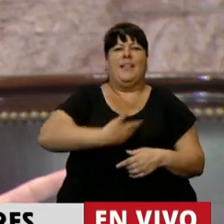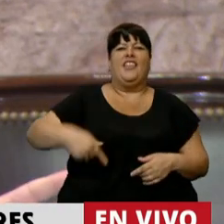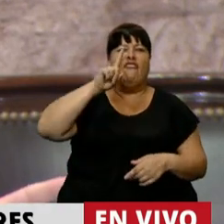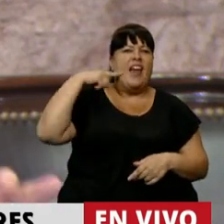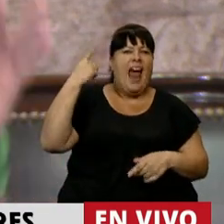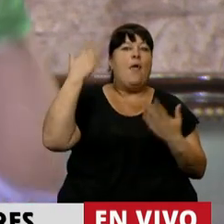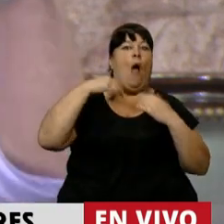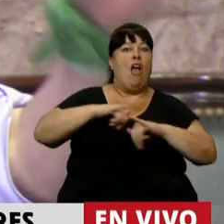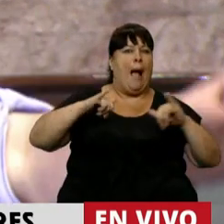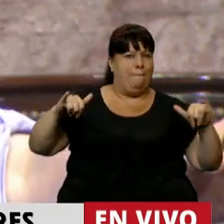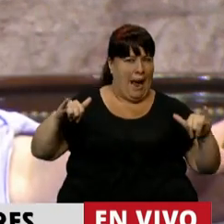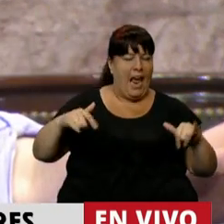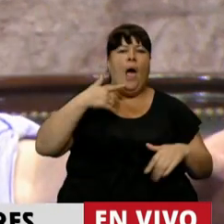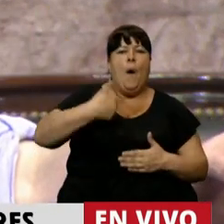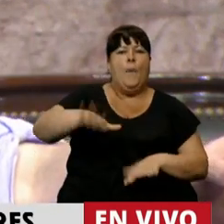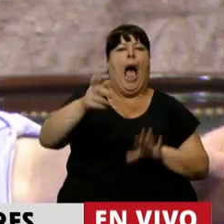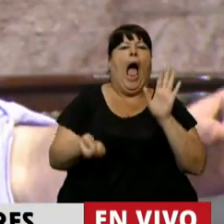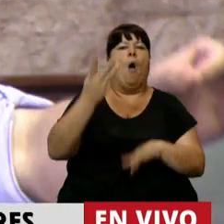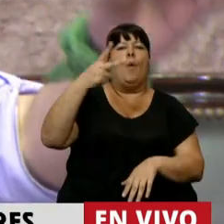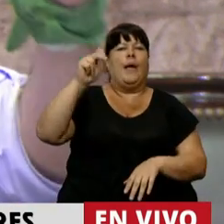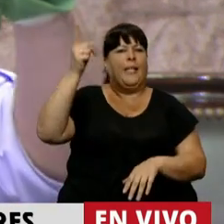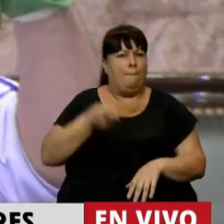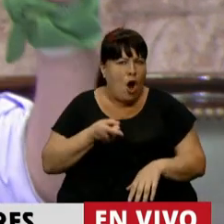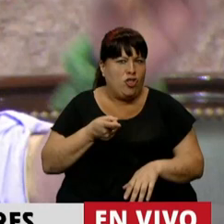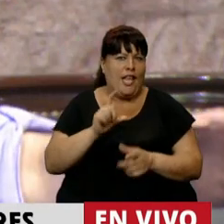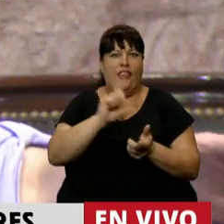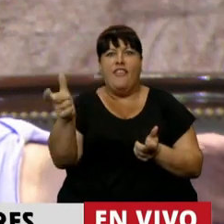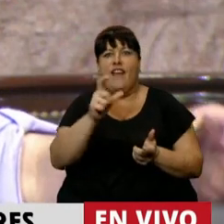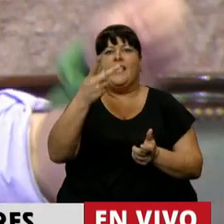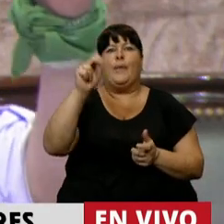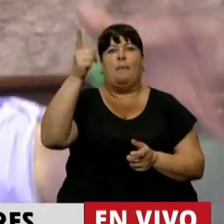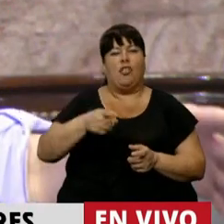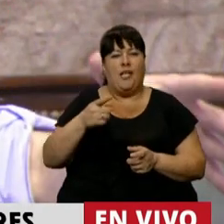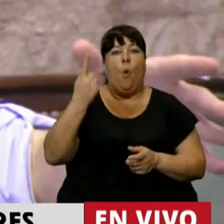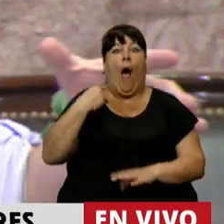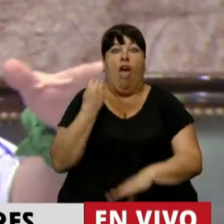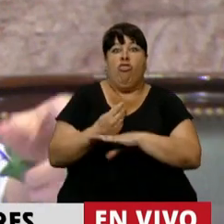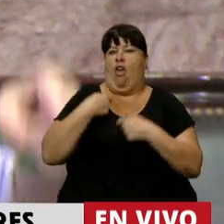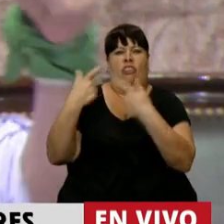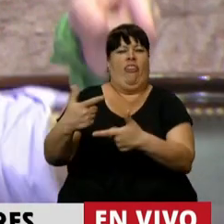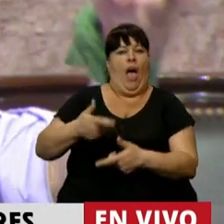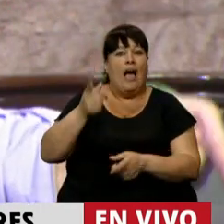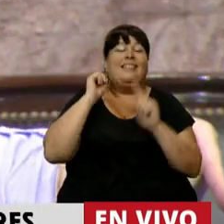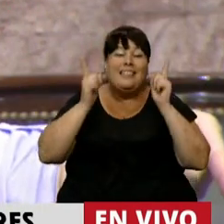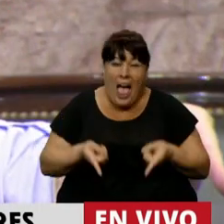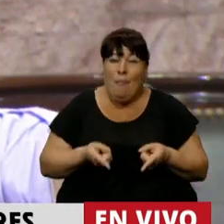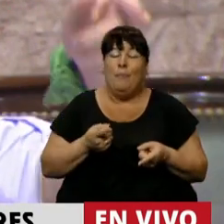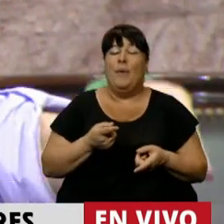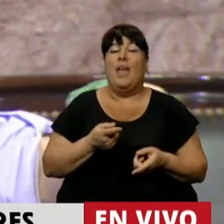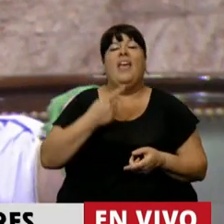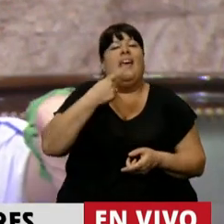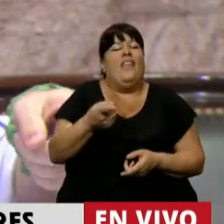Fernández en la campaña. No sólo que le iba a dar un aumento del 20%, una recomposición del 20% apenas asumiera, sino que además